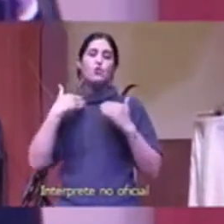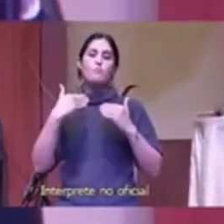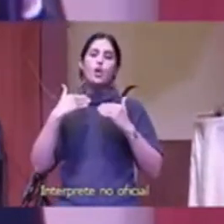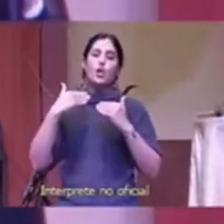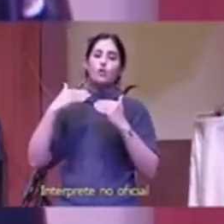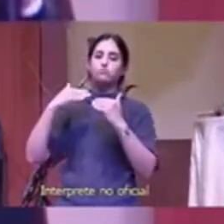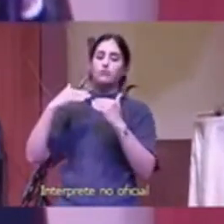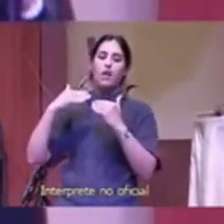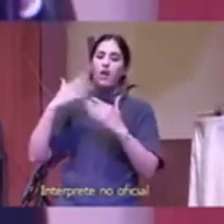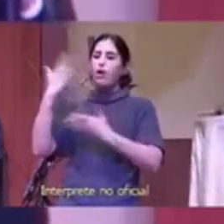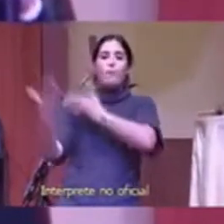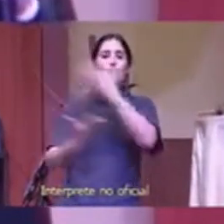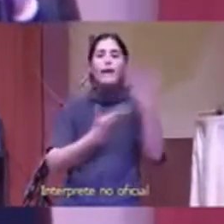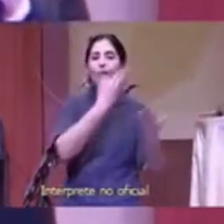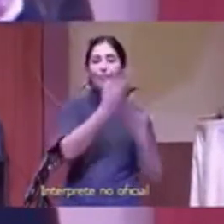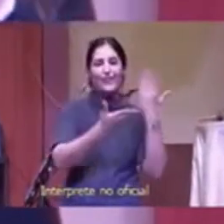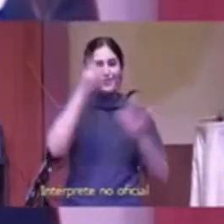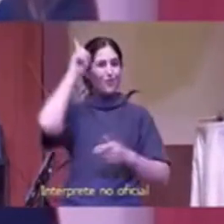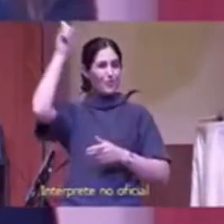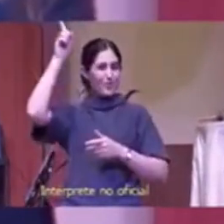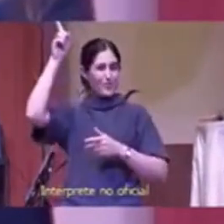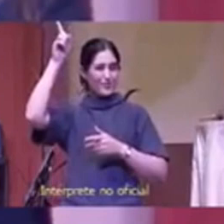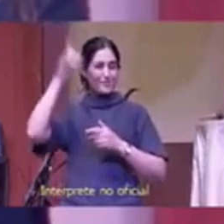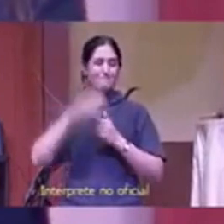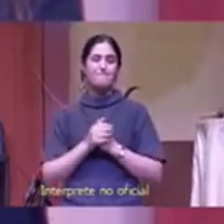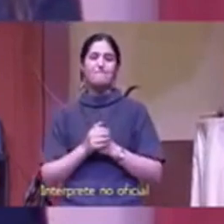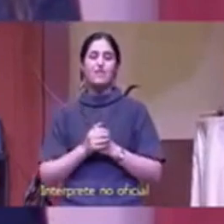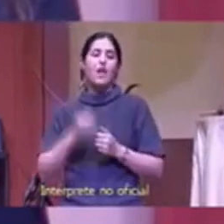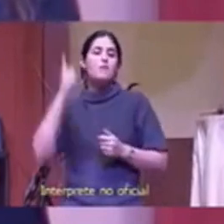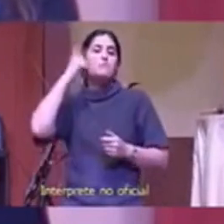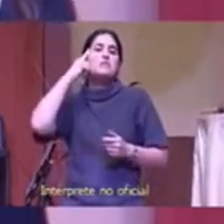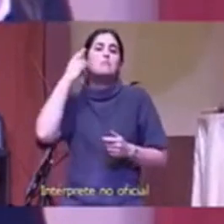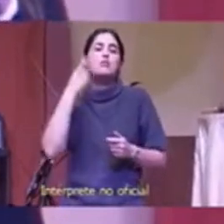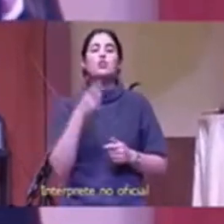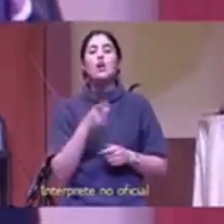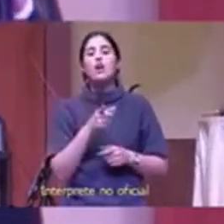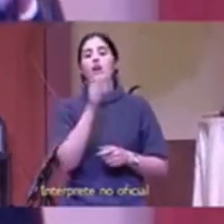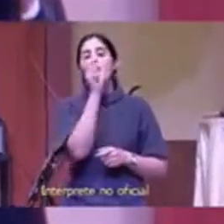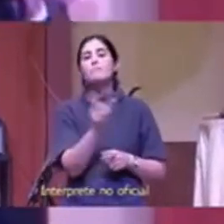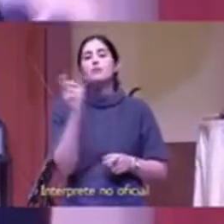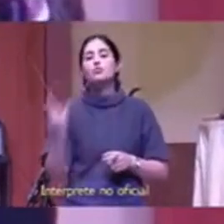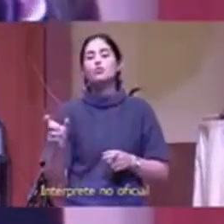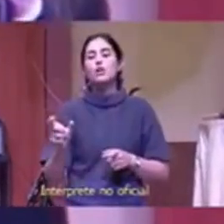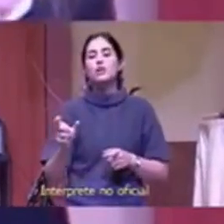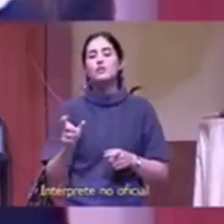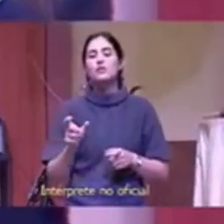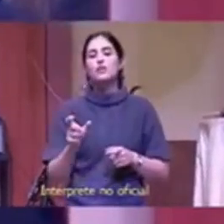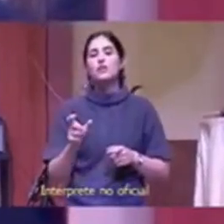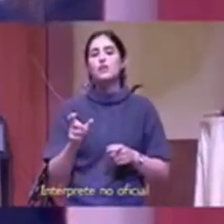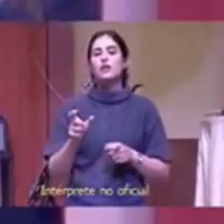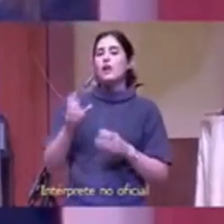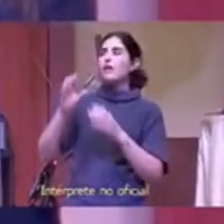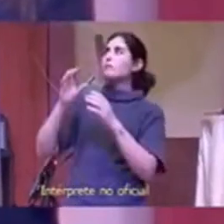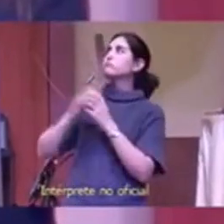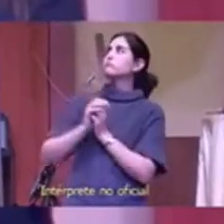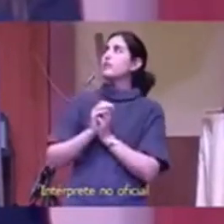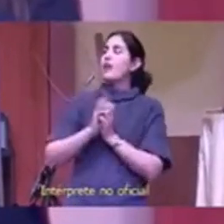pensamos que los llamados verdaderos de Dios solo tienen que ver con la iglesia